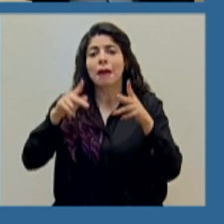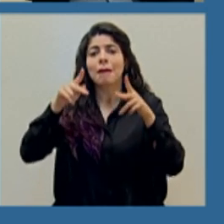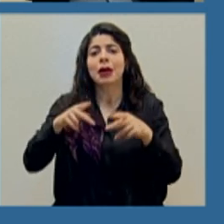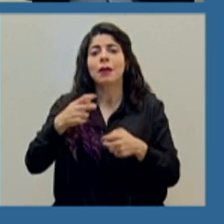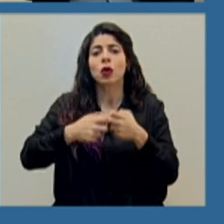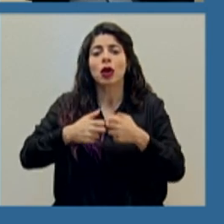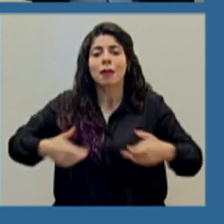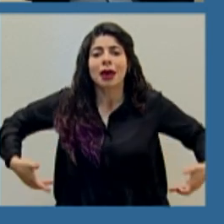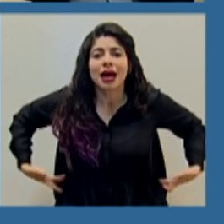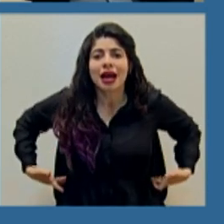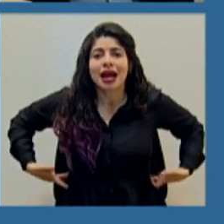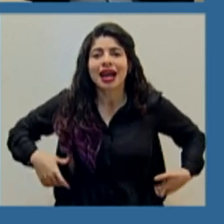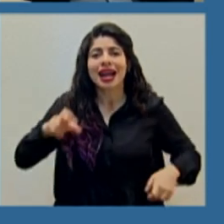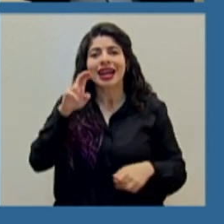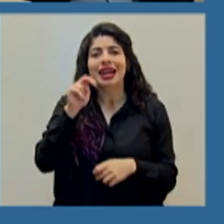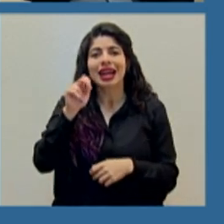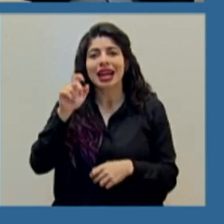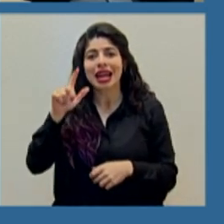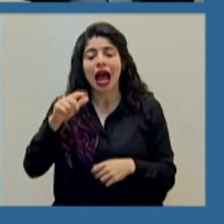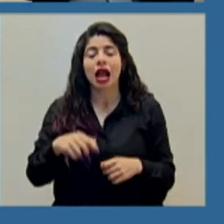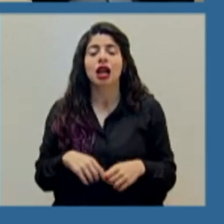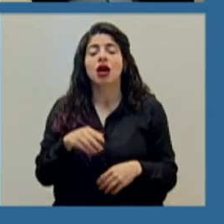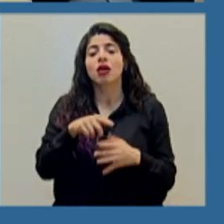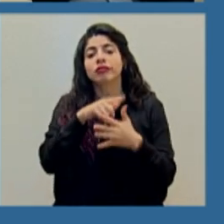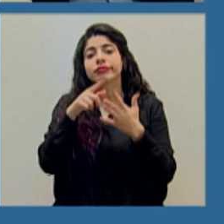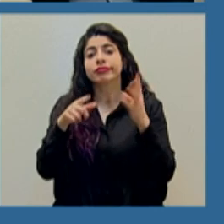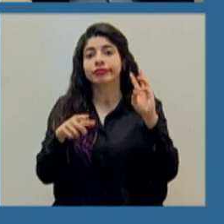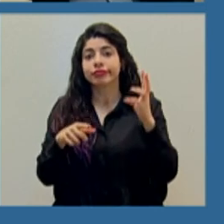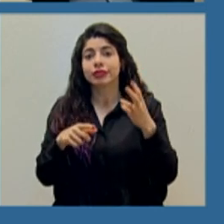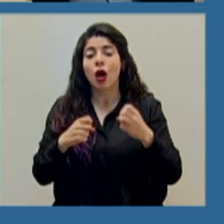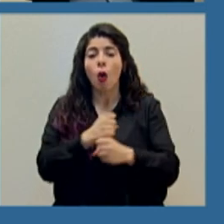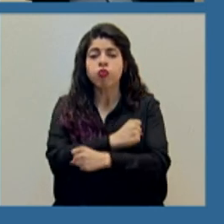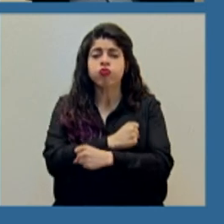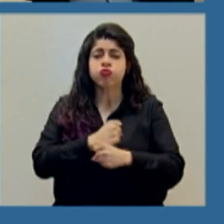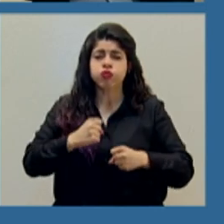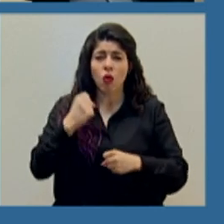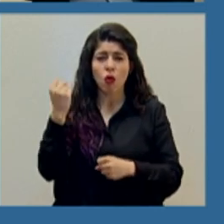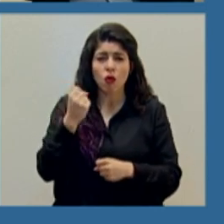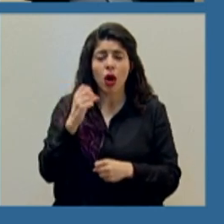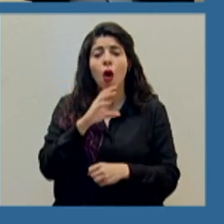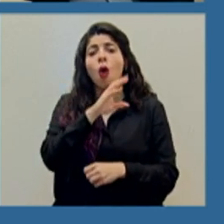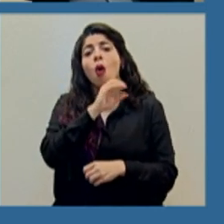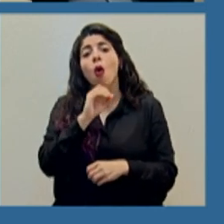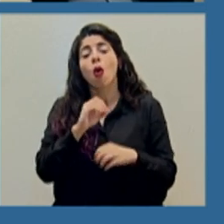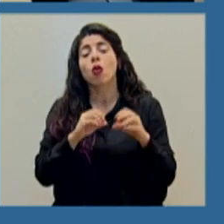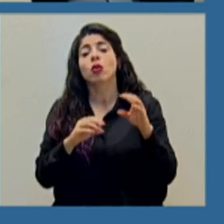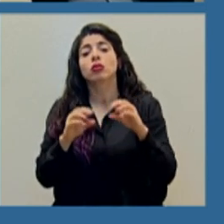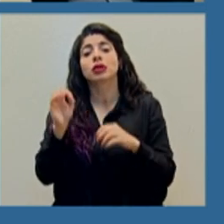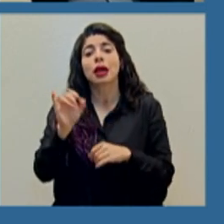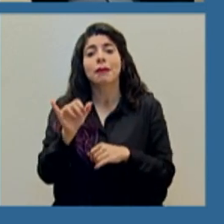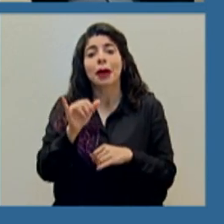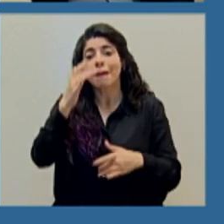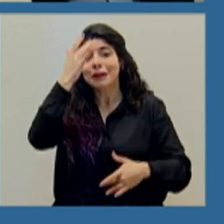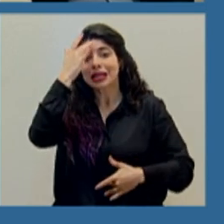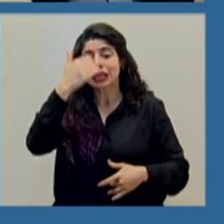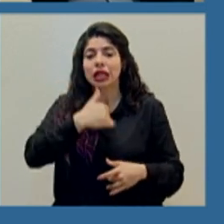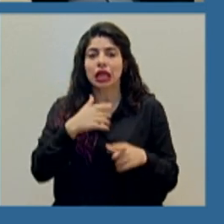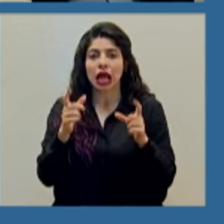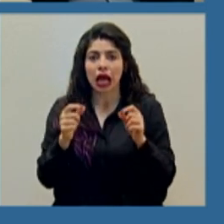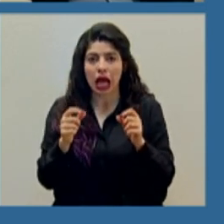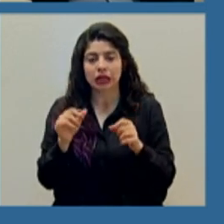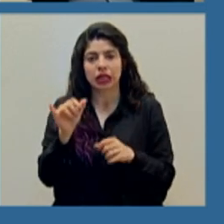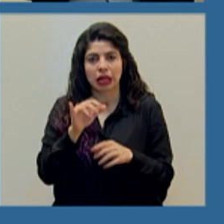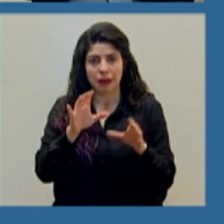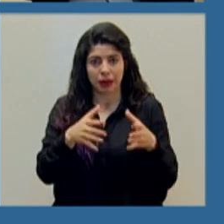renal crónica, obesidad grado 3 y mórbida y también pacientes oncológicos. En el cuarto grupo estarán los